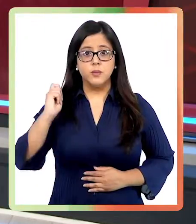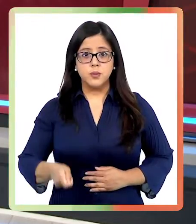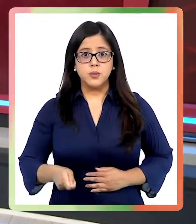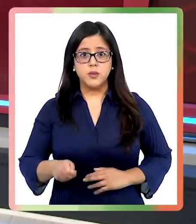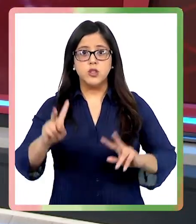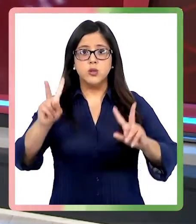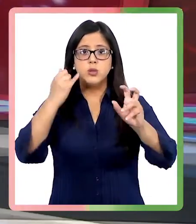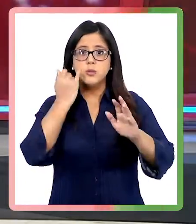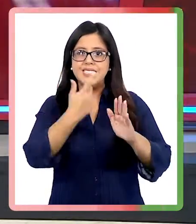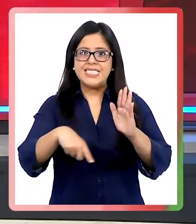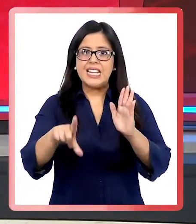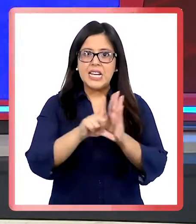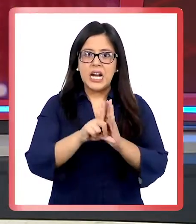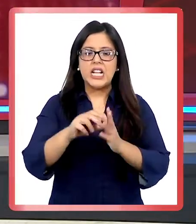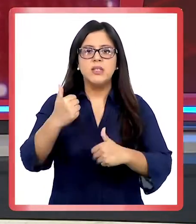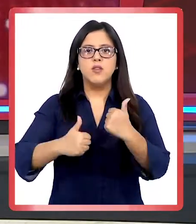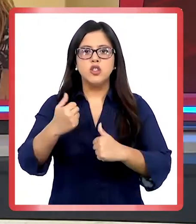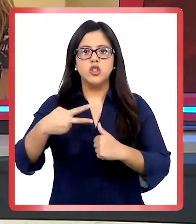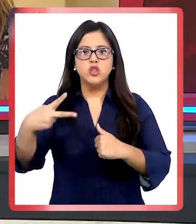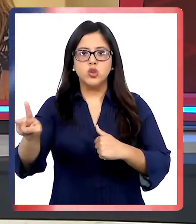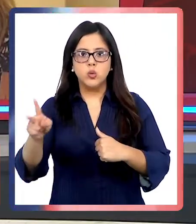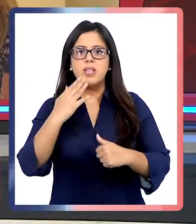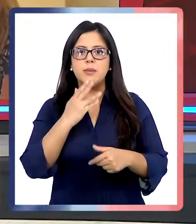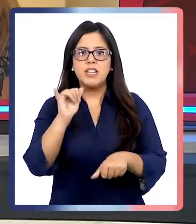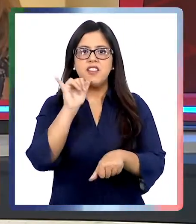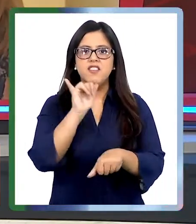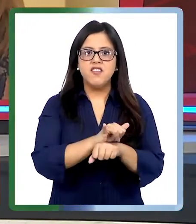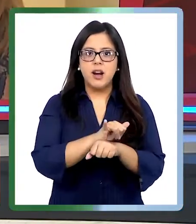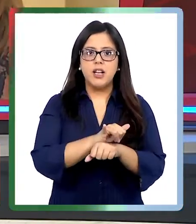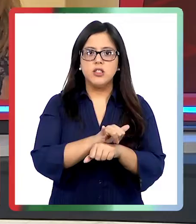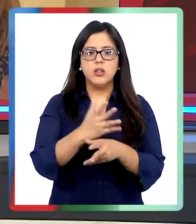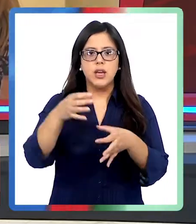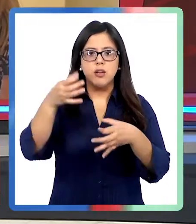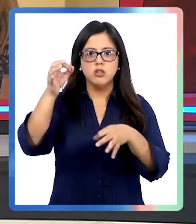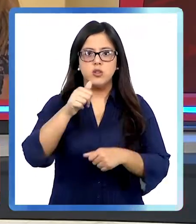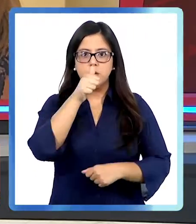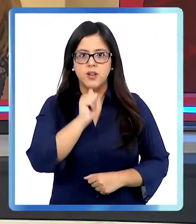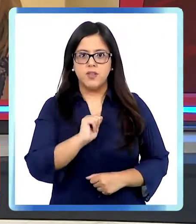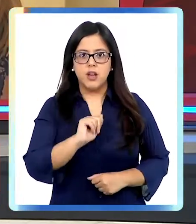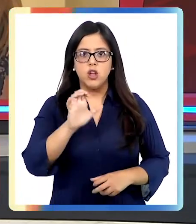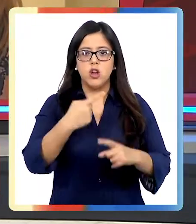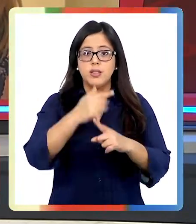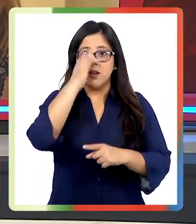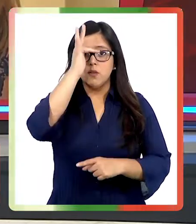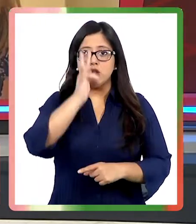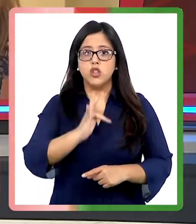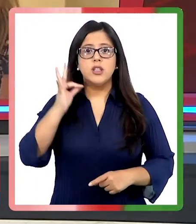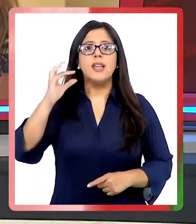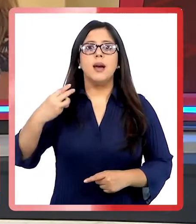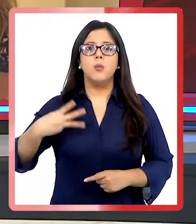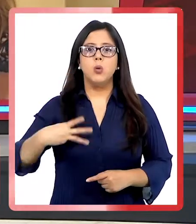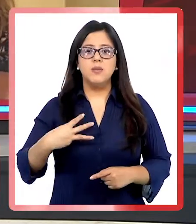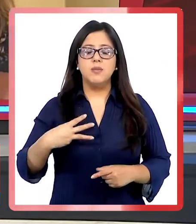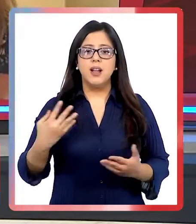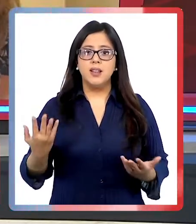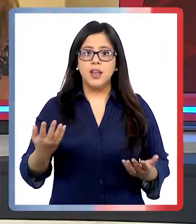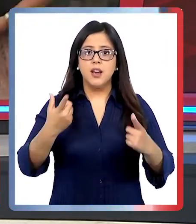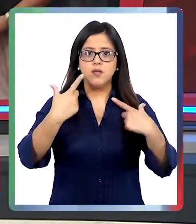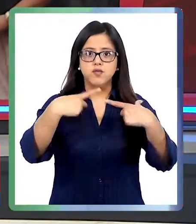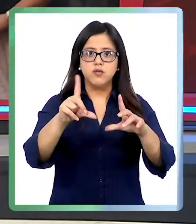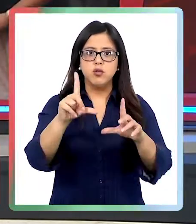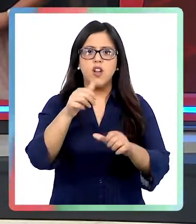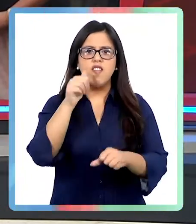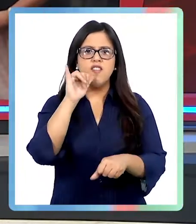Ya estamos de regreso. La consejera regional de San Felipe, Valeria Carvallo, fue formalizada por ejercicio ilegal de la